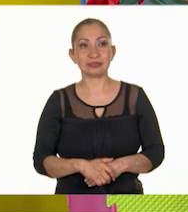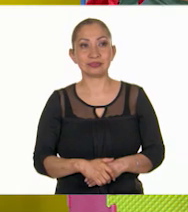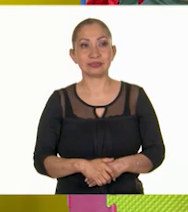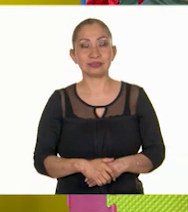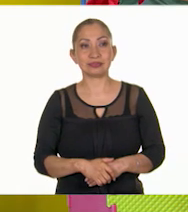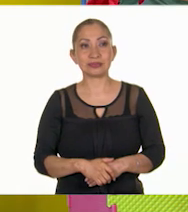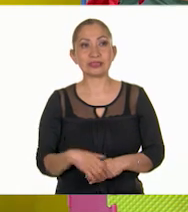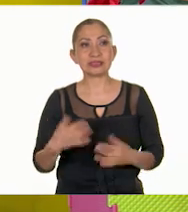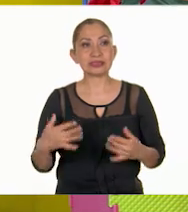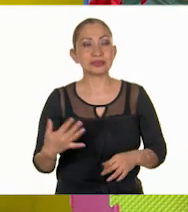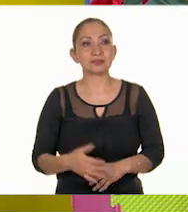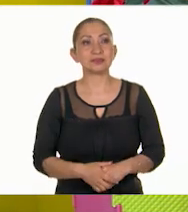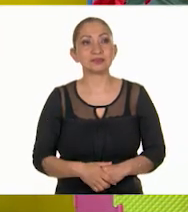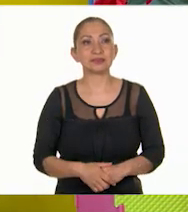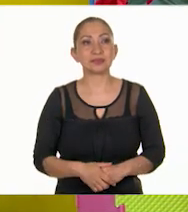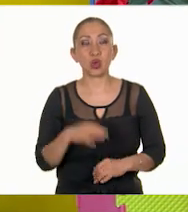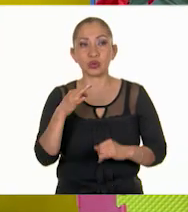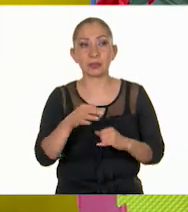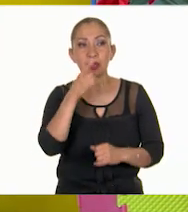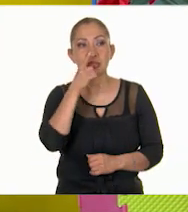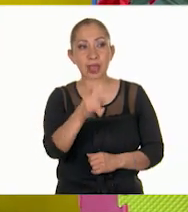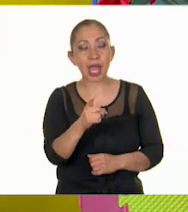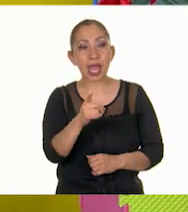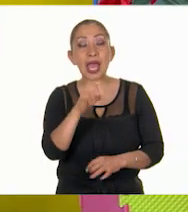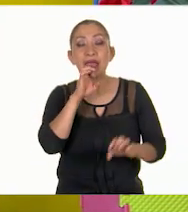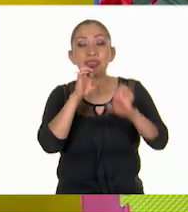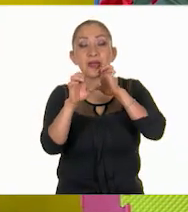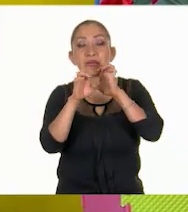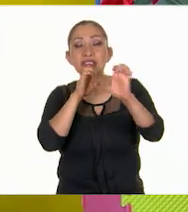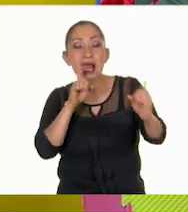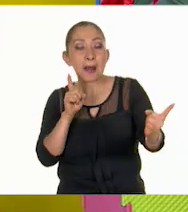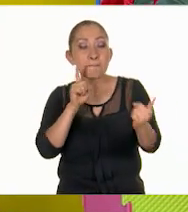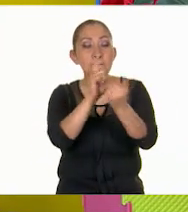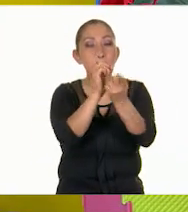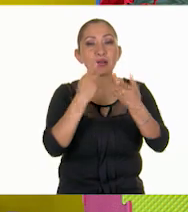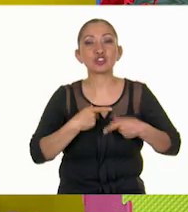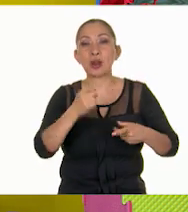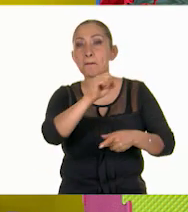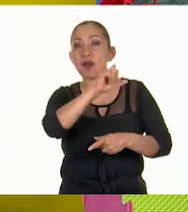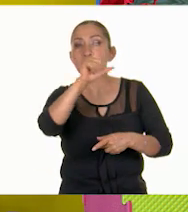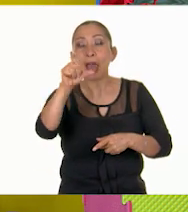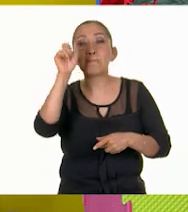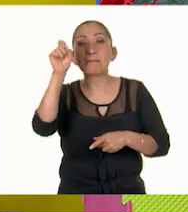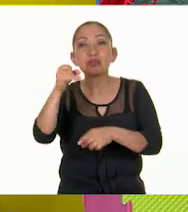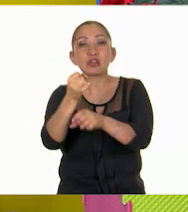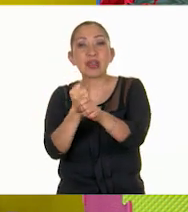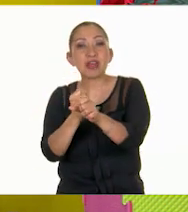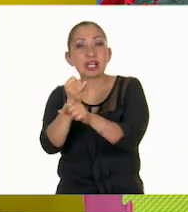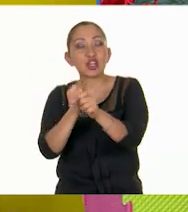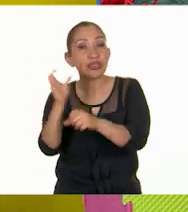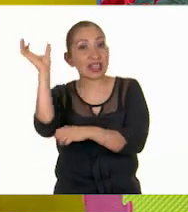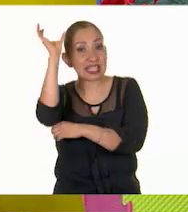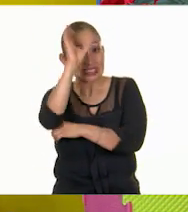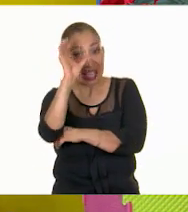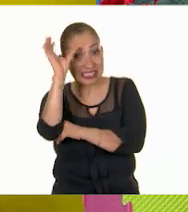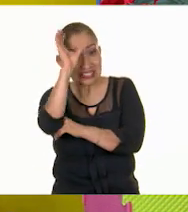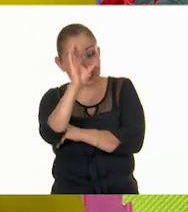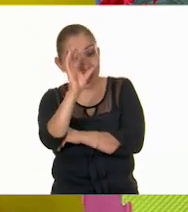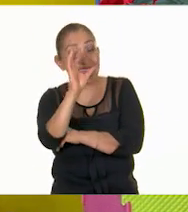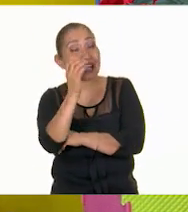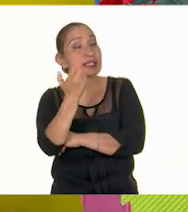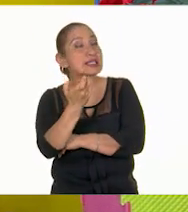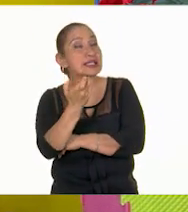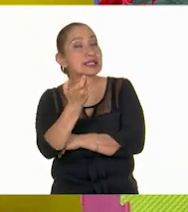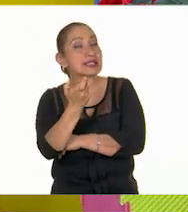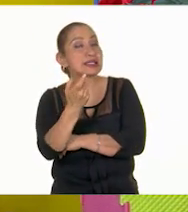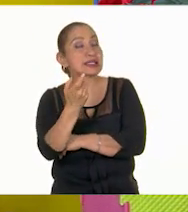Ajá. El reto final es entrevistar a una especialista en la investigación científica y para